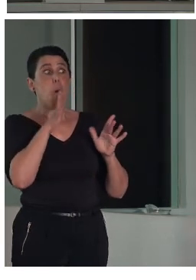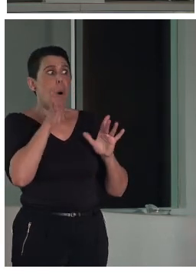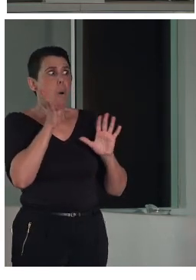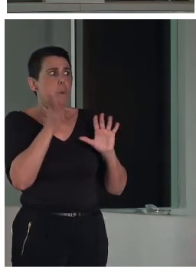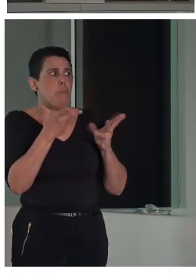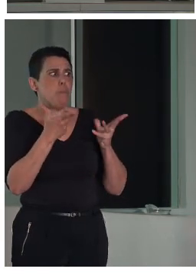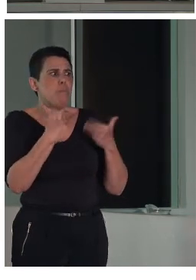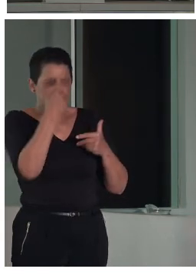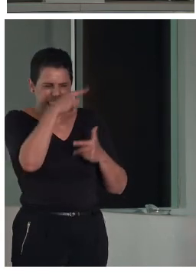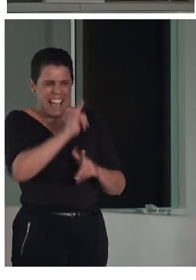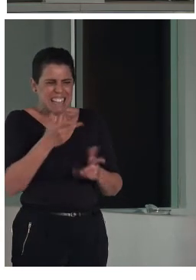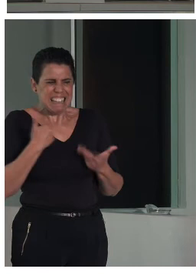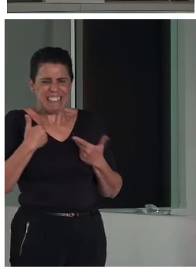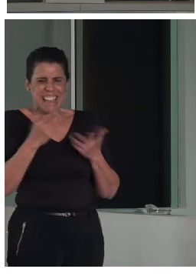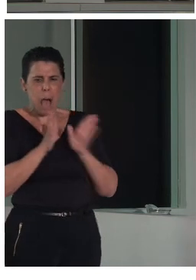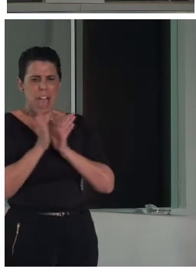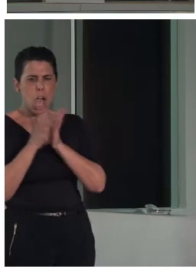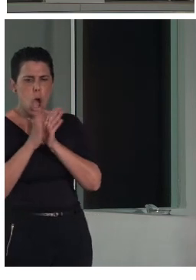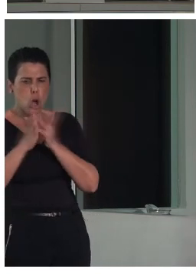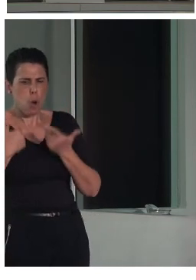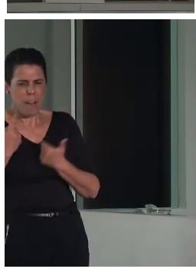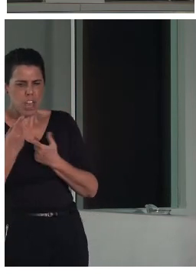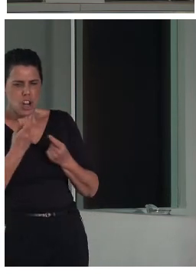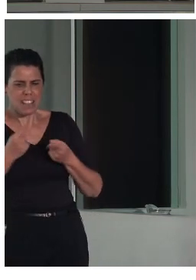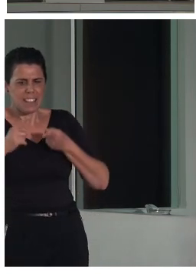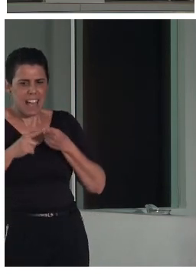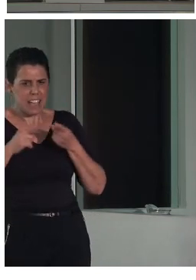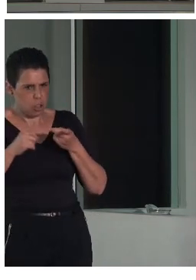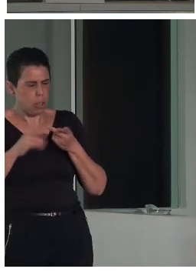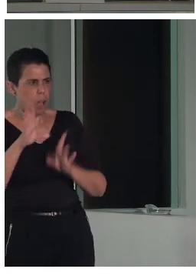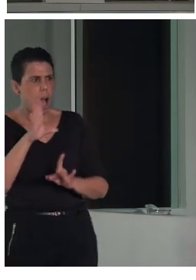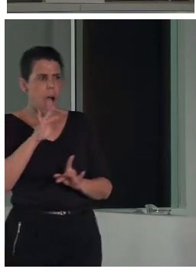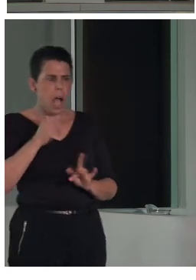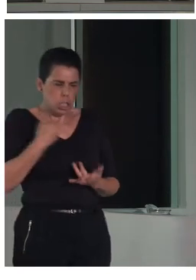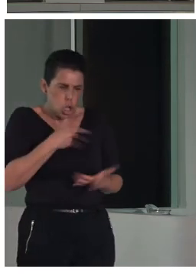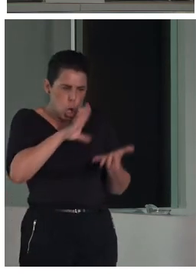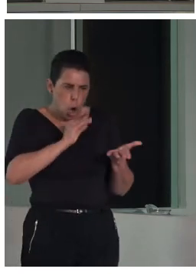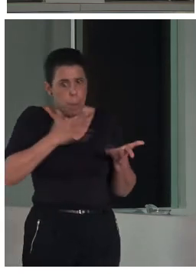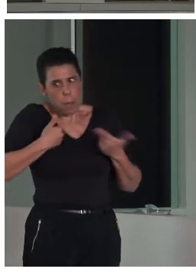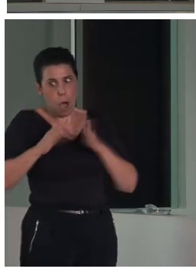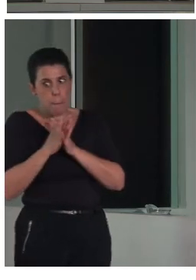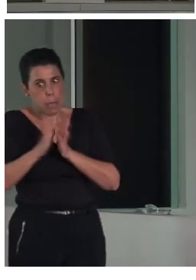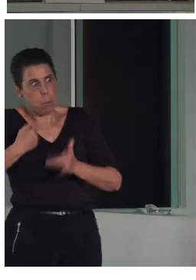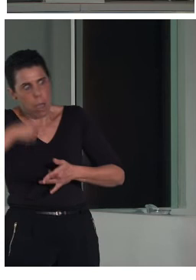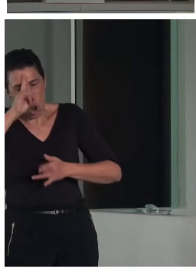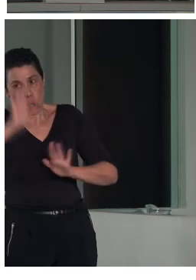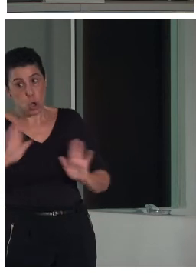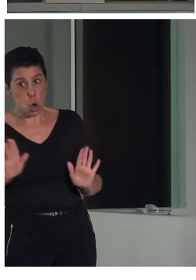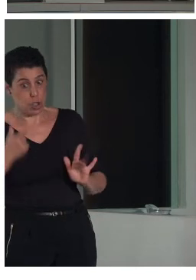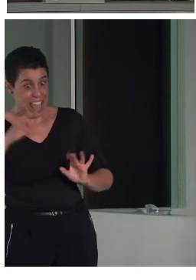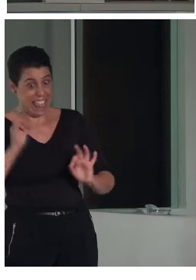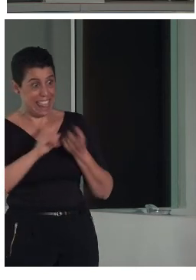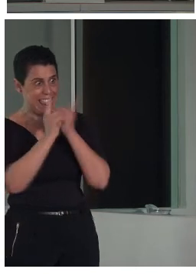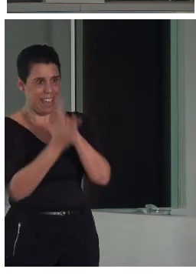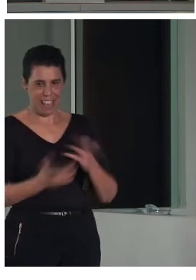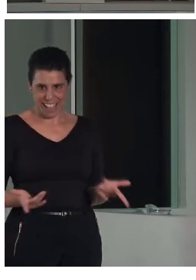propios compañeros y te dicen oye que esto lo yo entiendo pero es que si se pone así mi compañero tal no lo va a entender habría que cambiarlo entonces